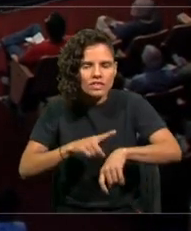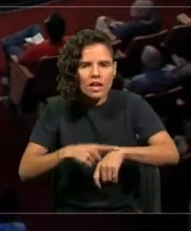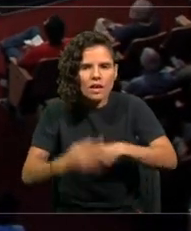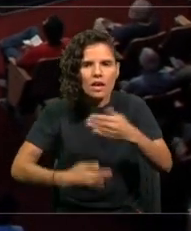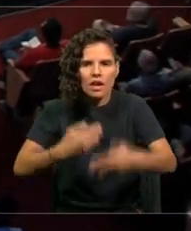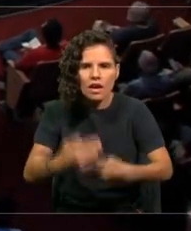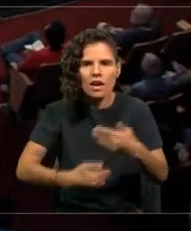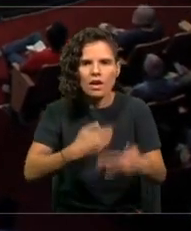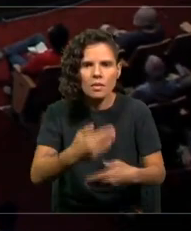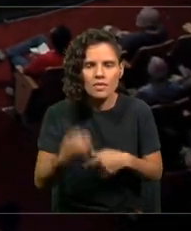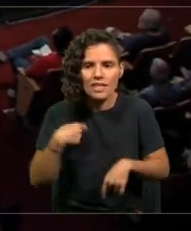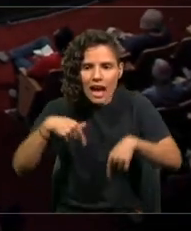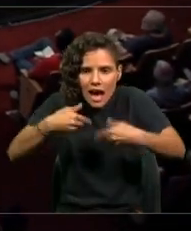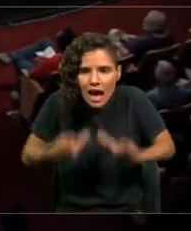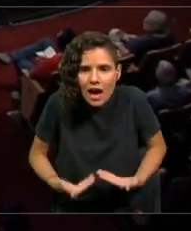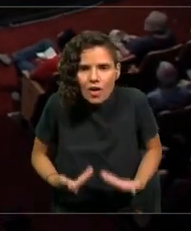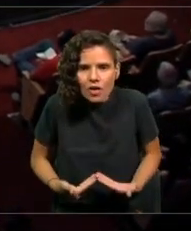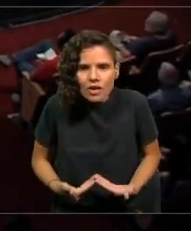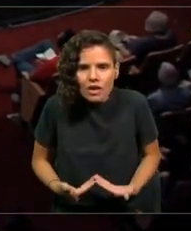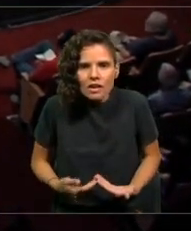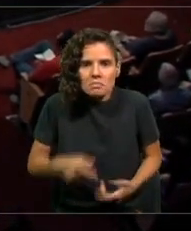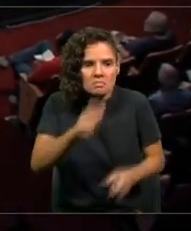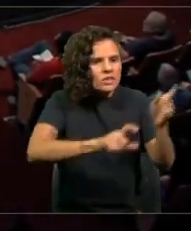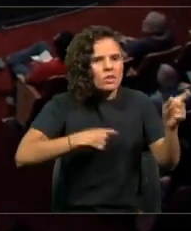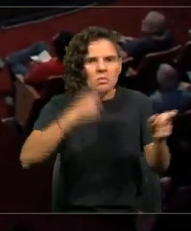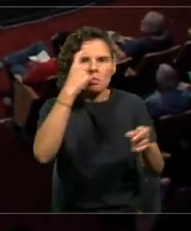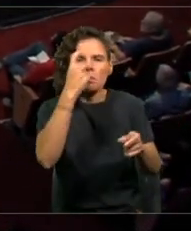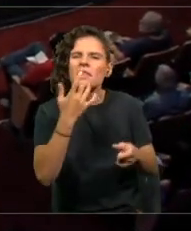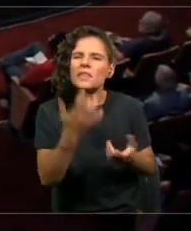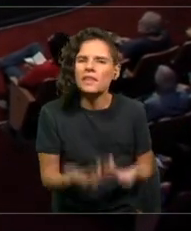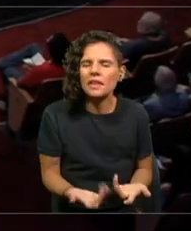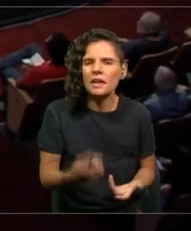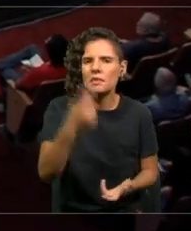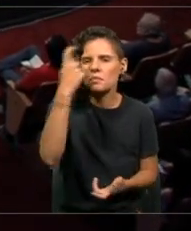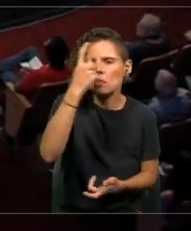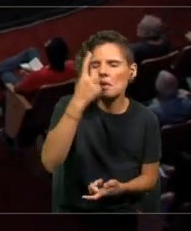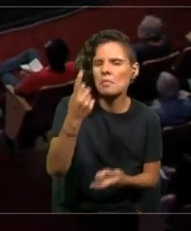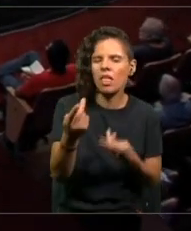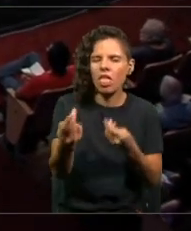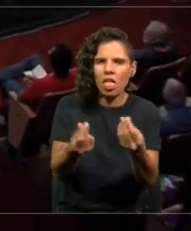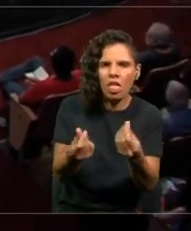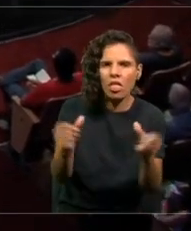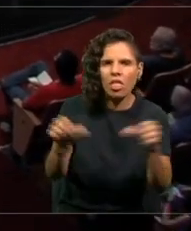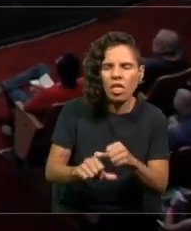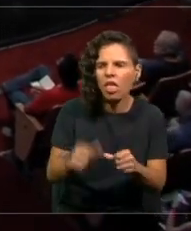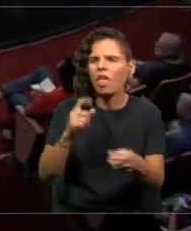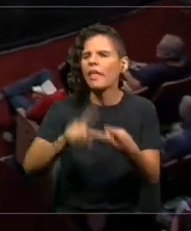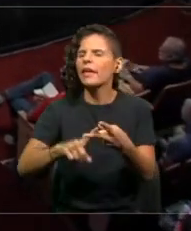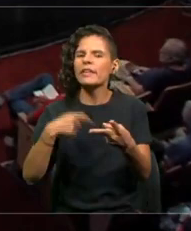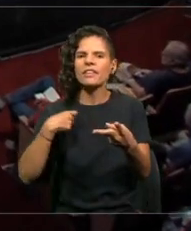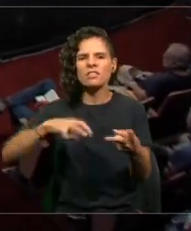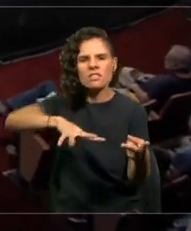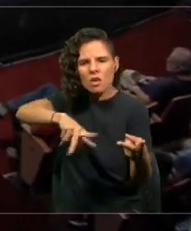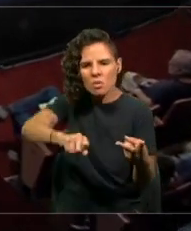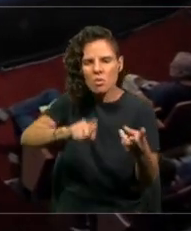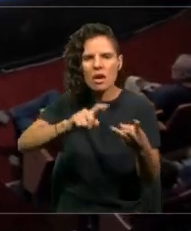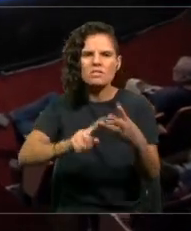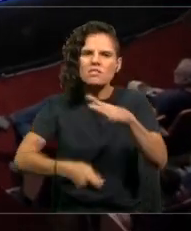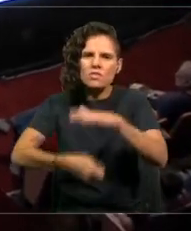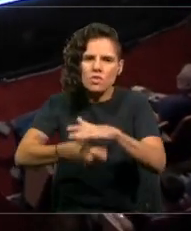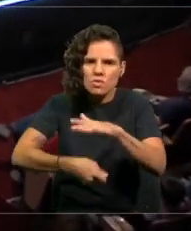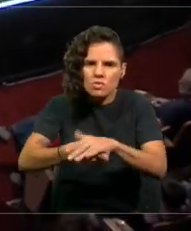mucho más inmediato. ¿La gente de qué se preocupa? Se preocupa de problemas económicos, de delincuencia, de corrupción.